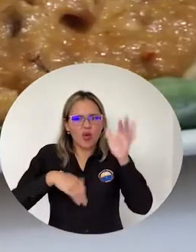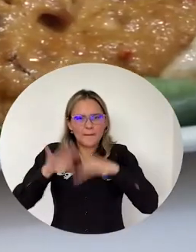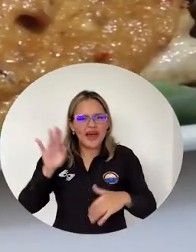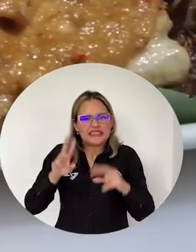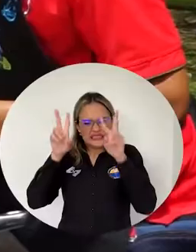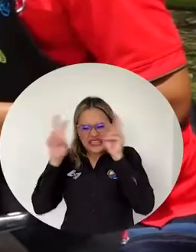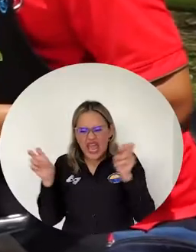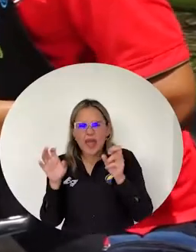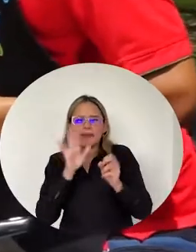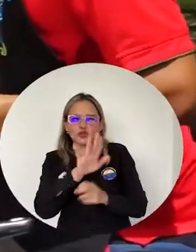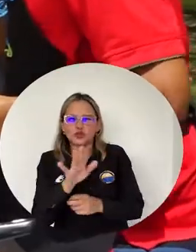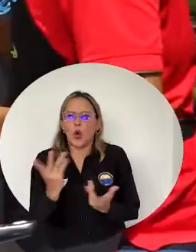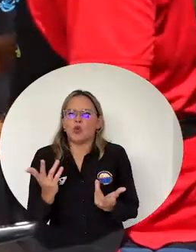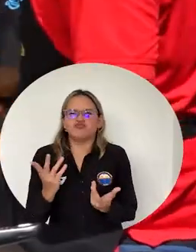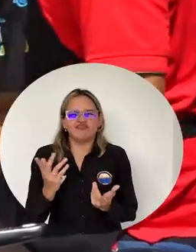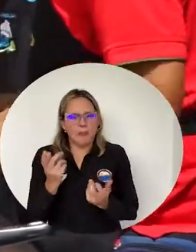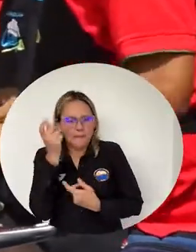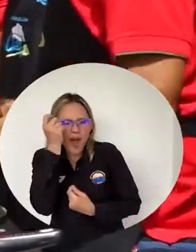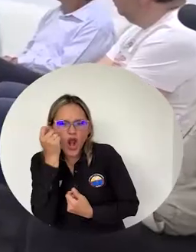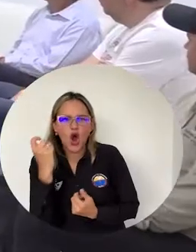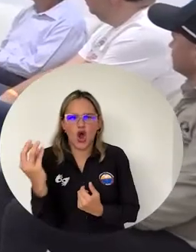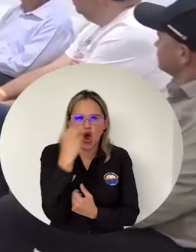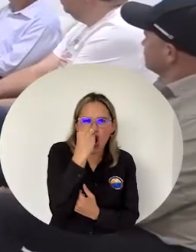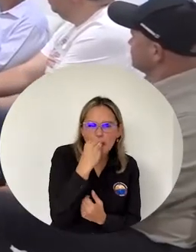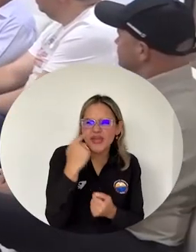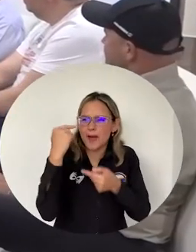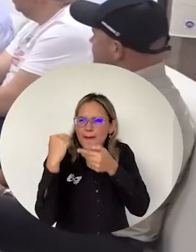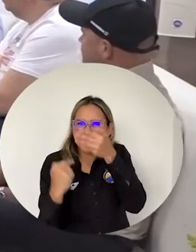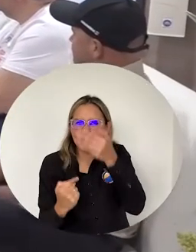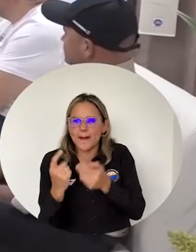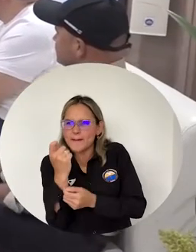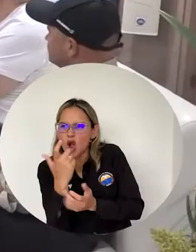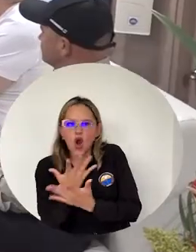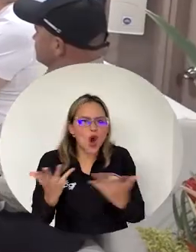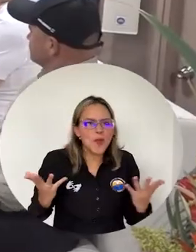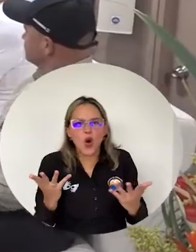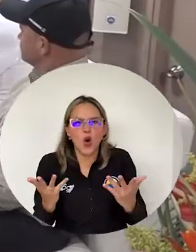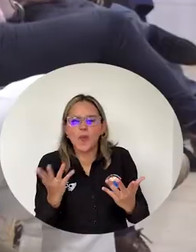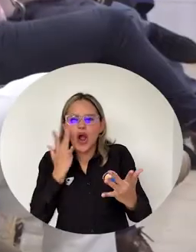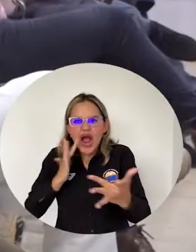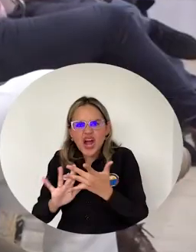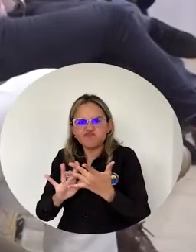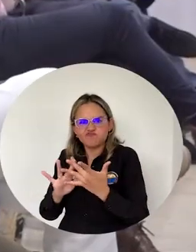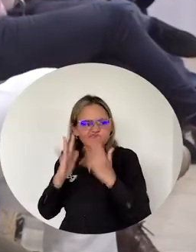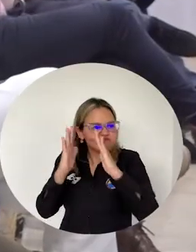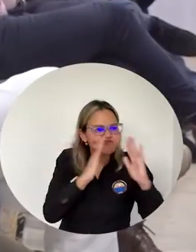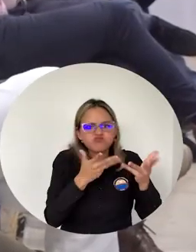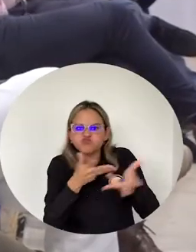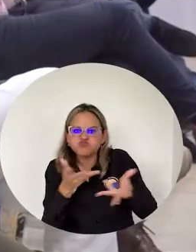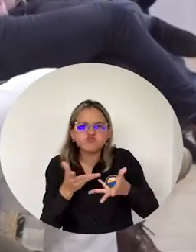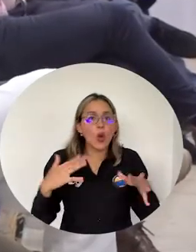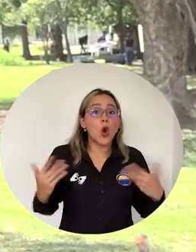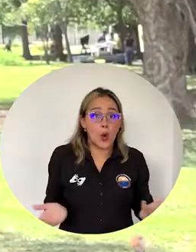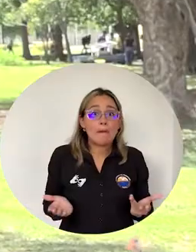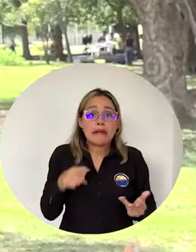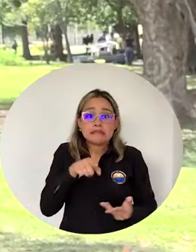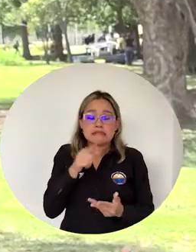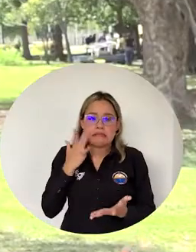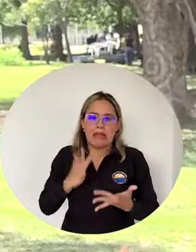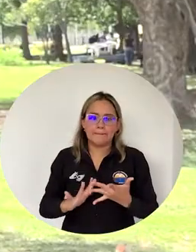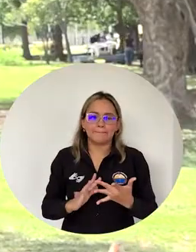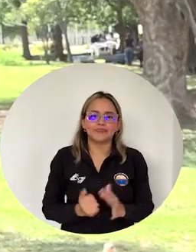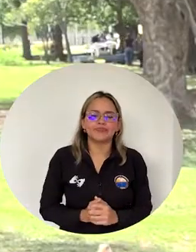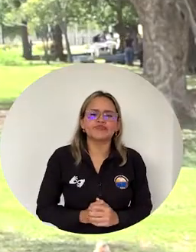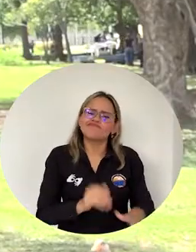Valor de la gastronomía local como eje turístico Fueron foco de análisis en el panel A los jóvenes les recomiendo salir